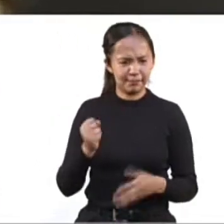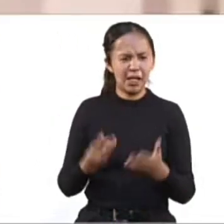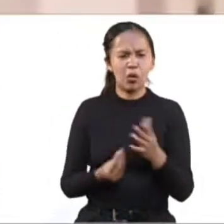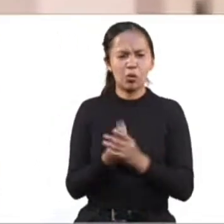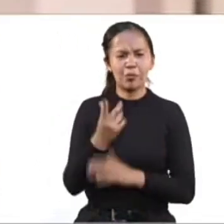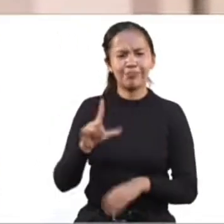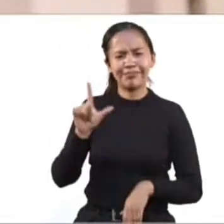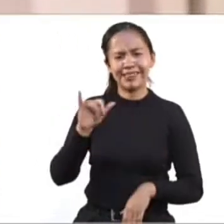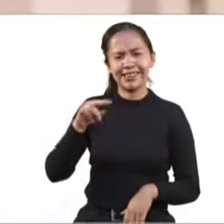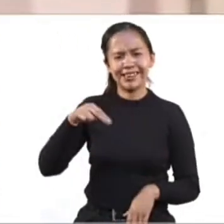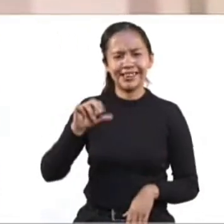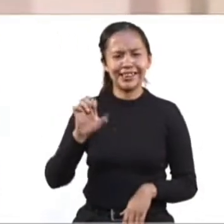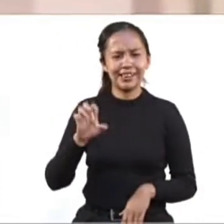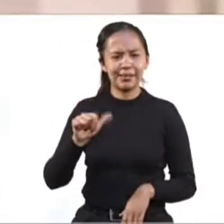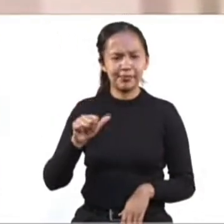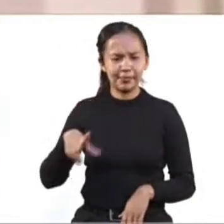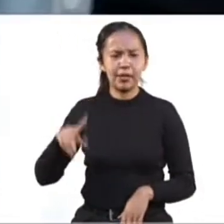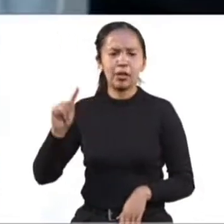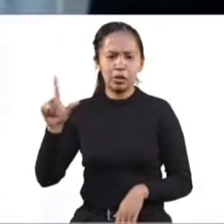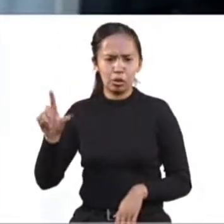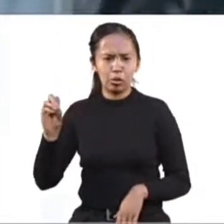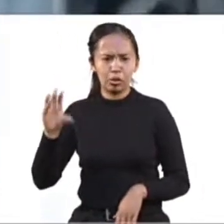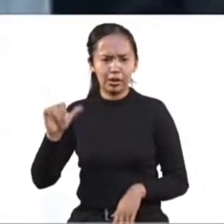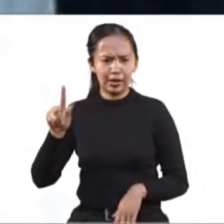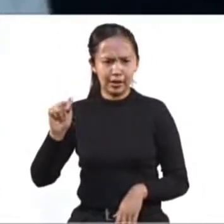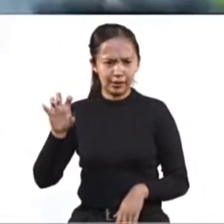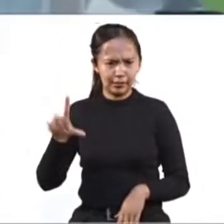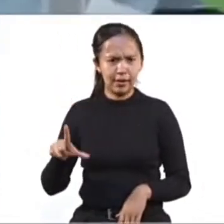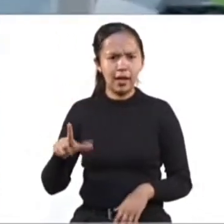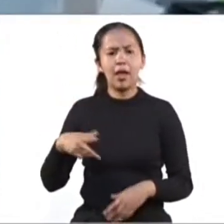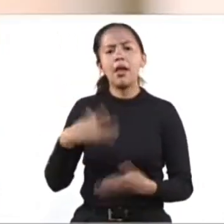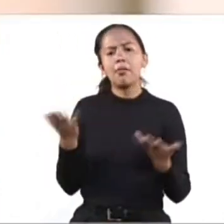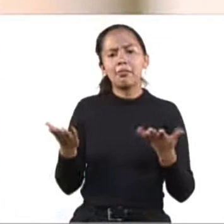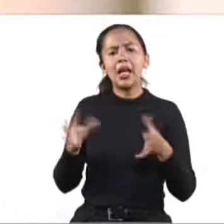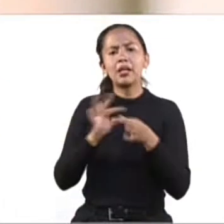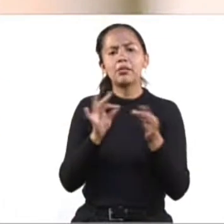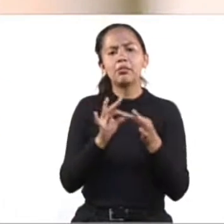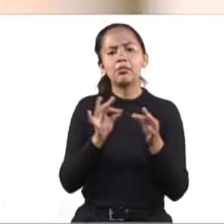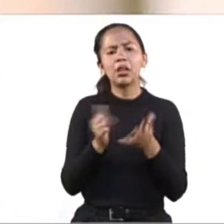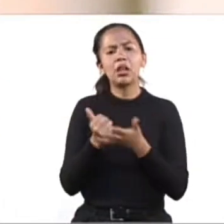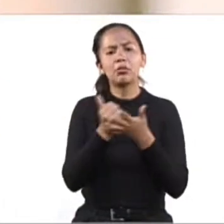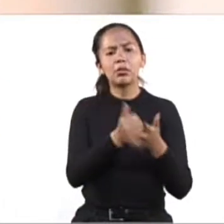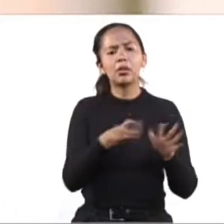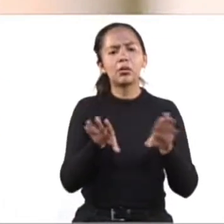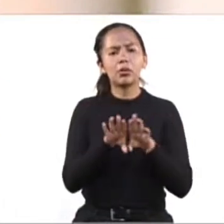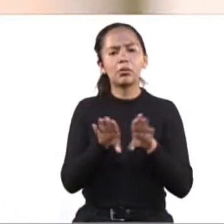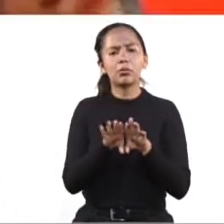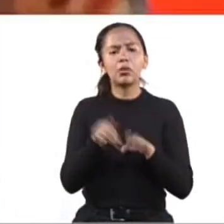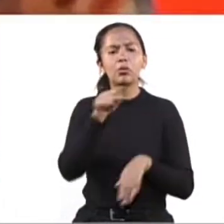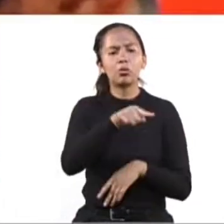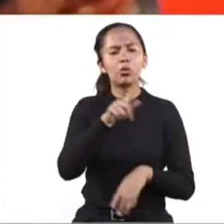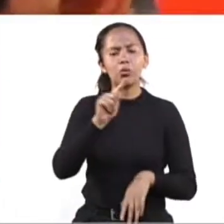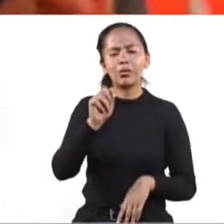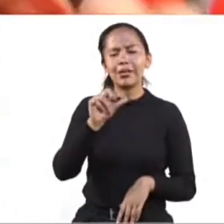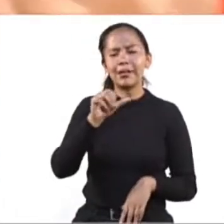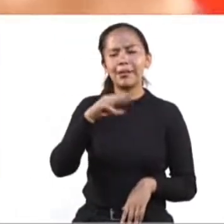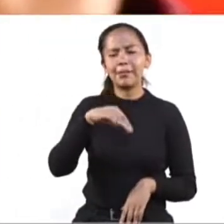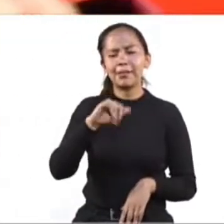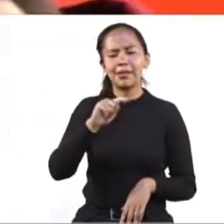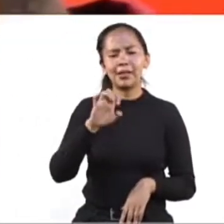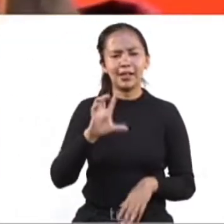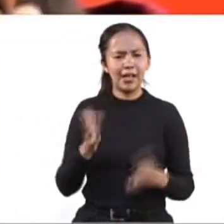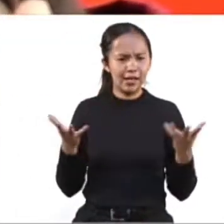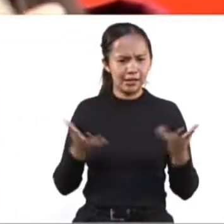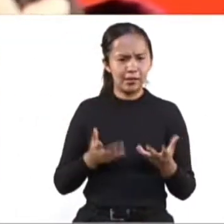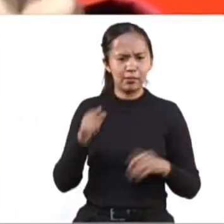te brindamos información y asesoría sobre los trámites presenciales y digitales de la Ciudad de México. Llama al